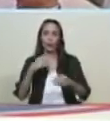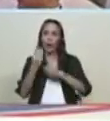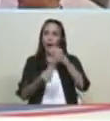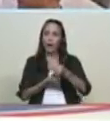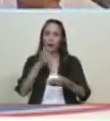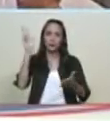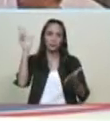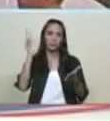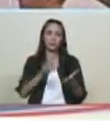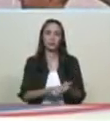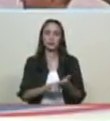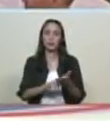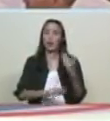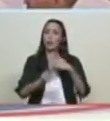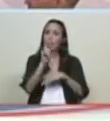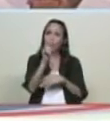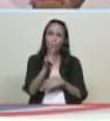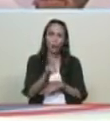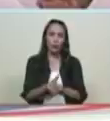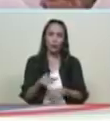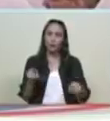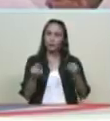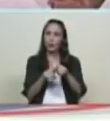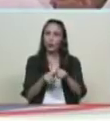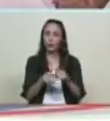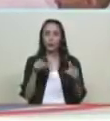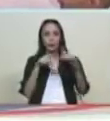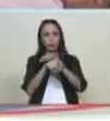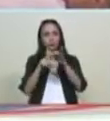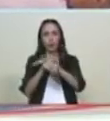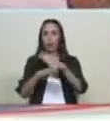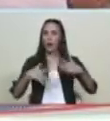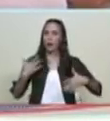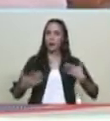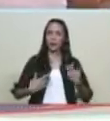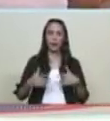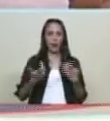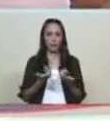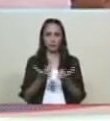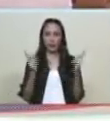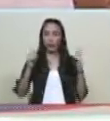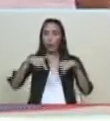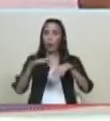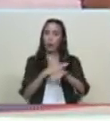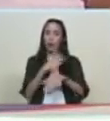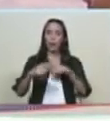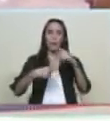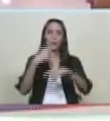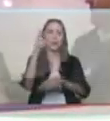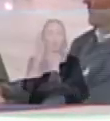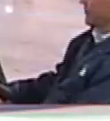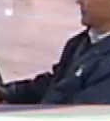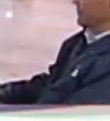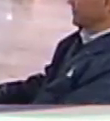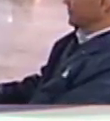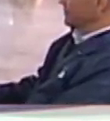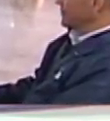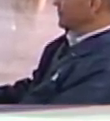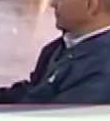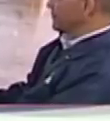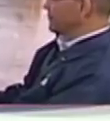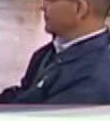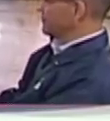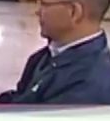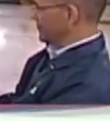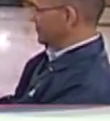ser todos los días salgan ustedes a disfrutar ya hoy jueves mañana viernes con sus